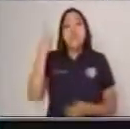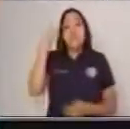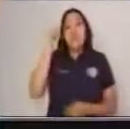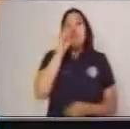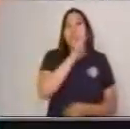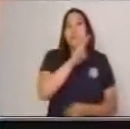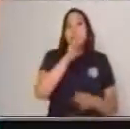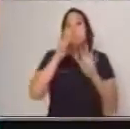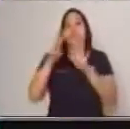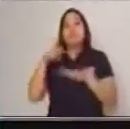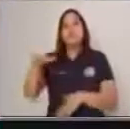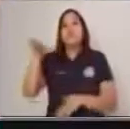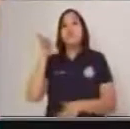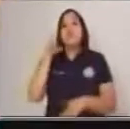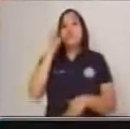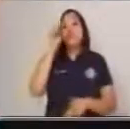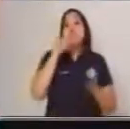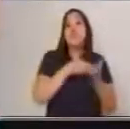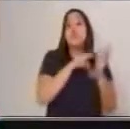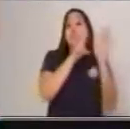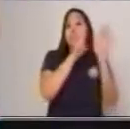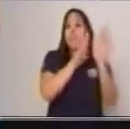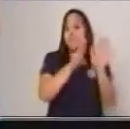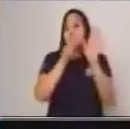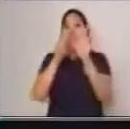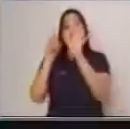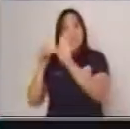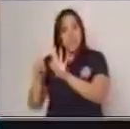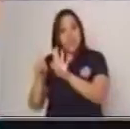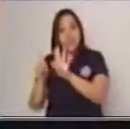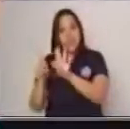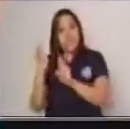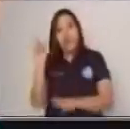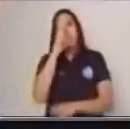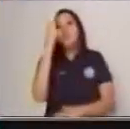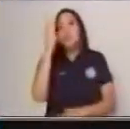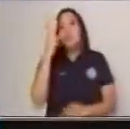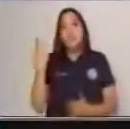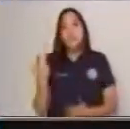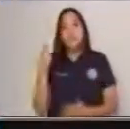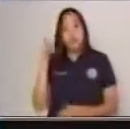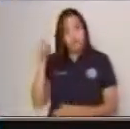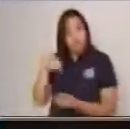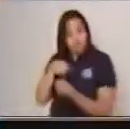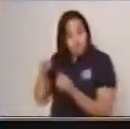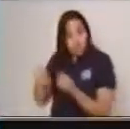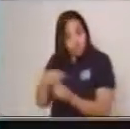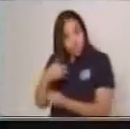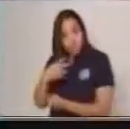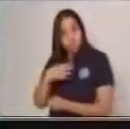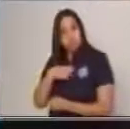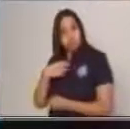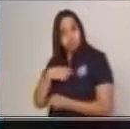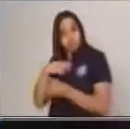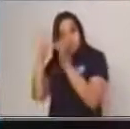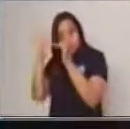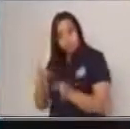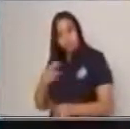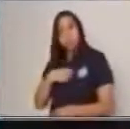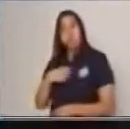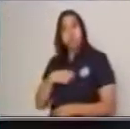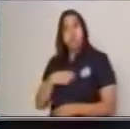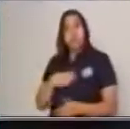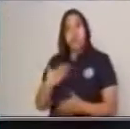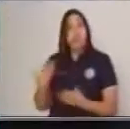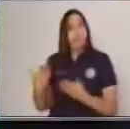28 de marzo de 1796. Número dos, su familia formaba parte de la nobleza